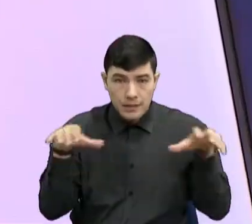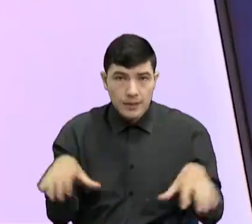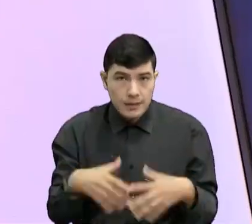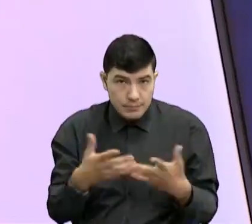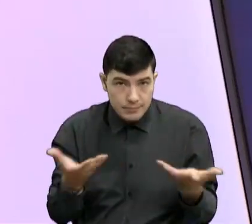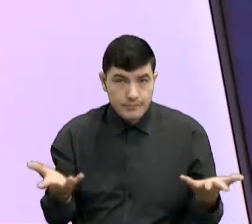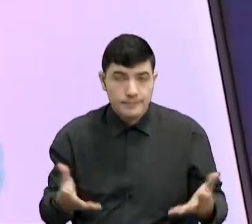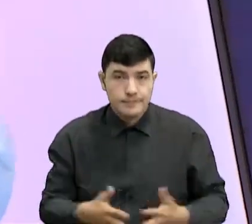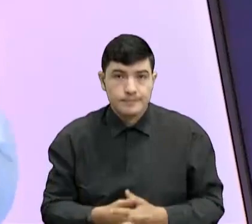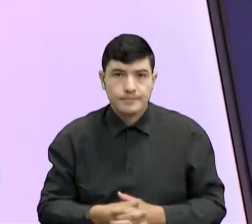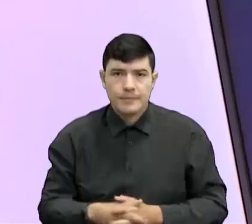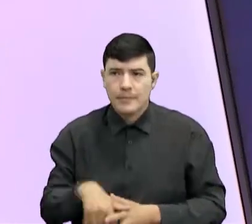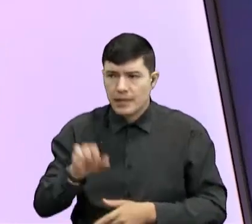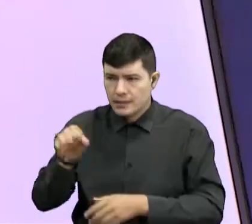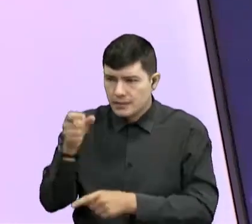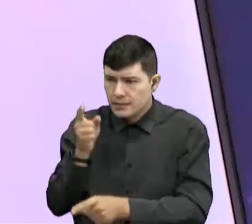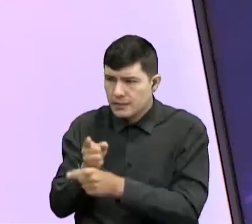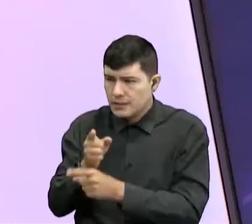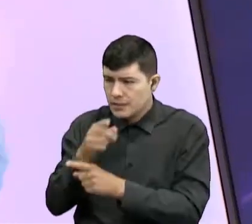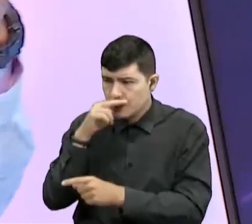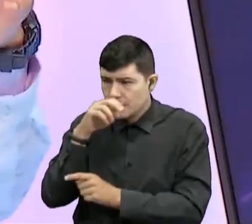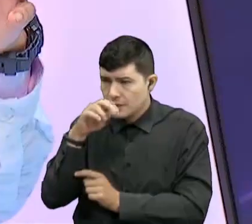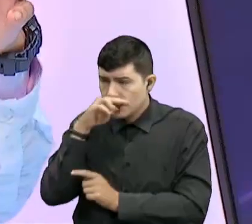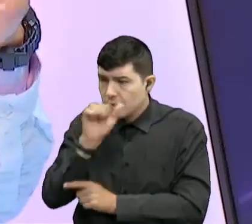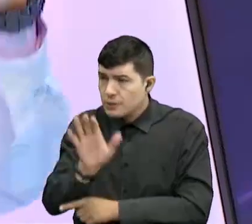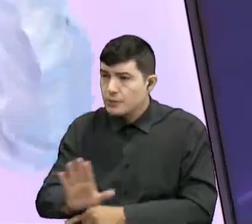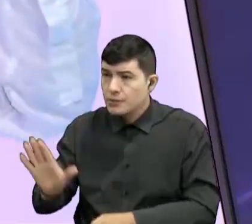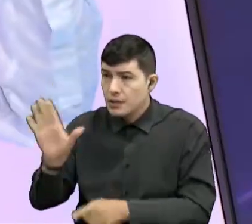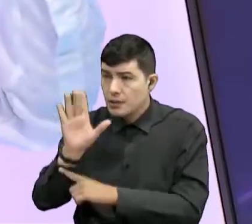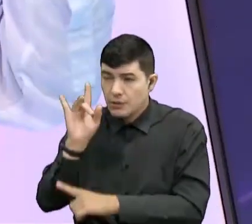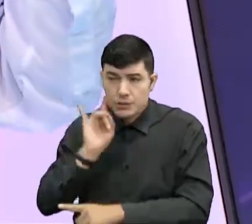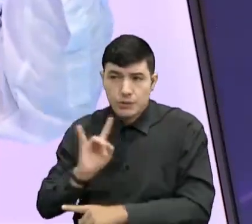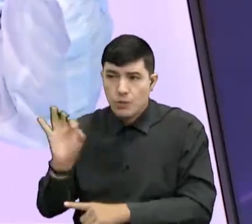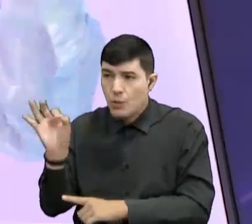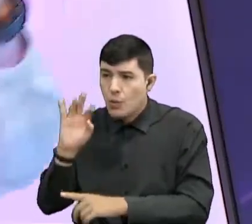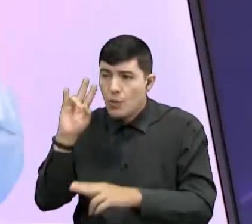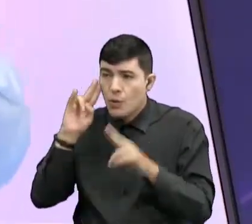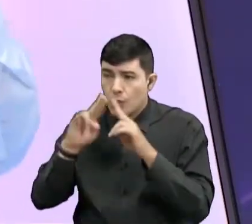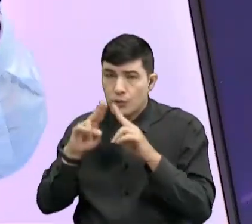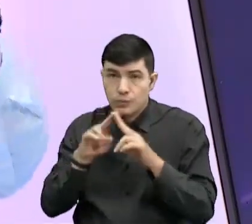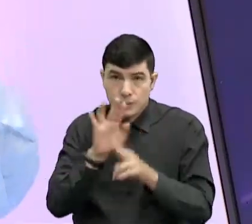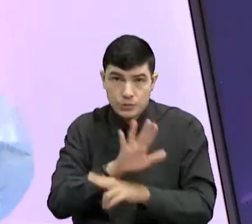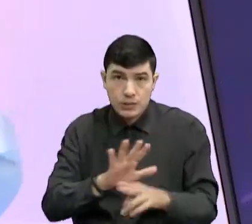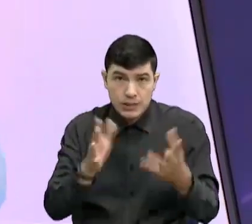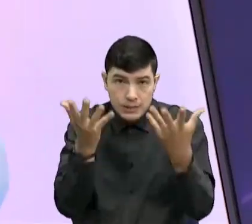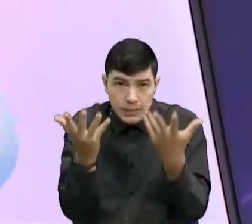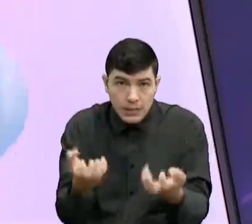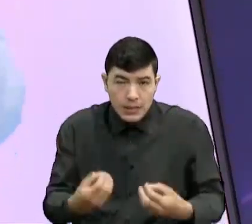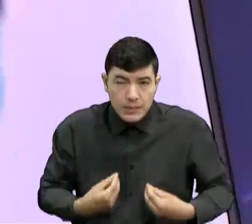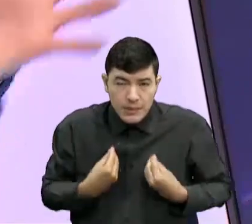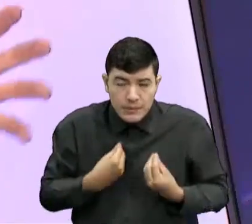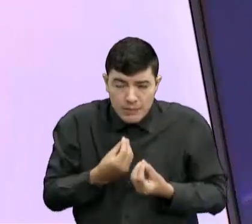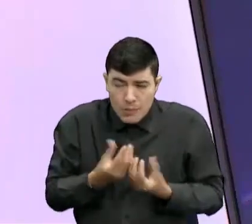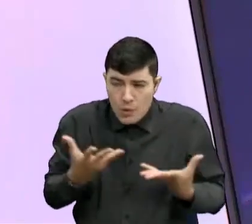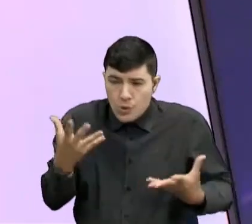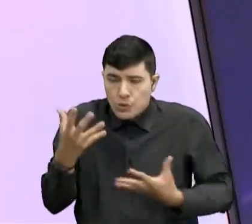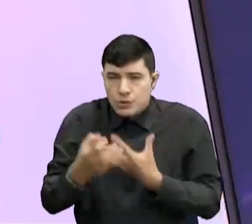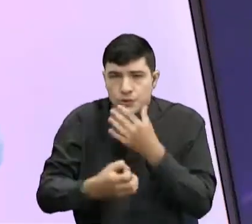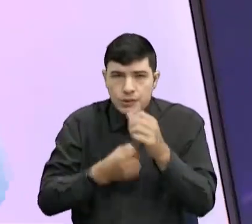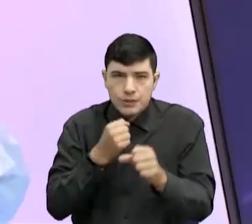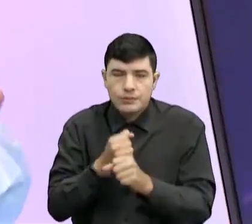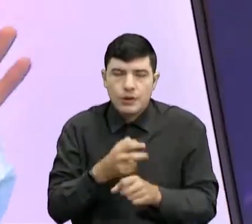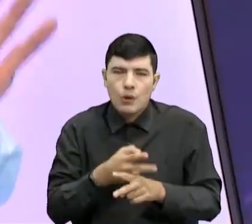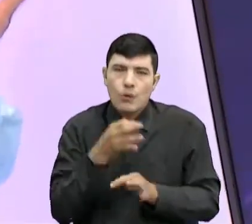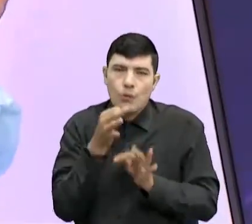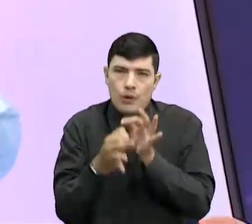queridos niños que nos están escuchando y nos ven, si ustedes quieren vivir muchos años, cuiden sus órganos sin consumir